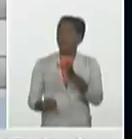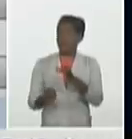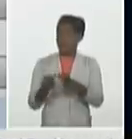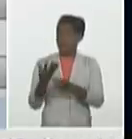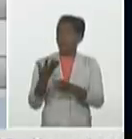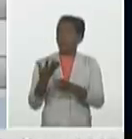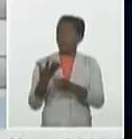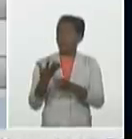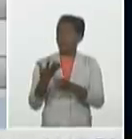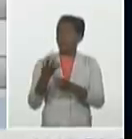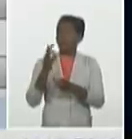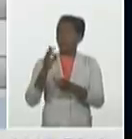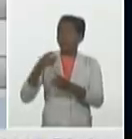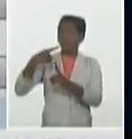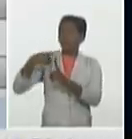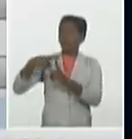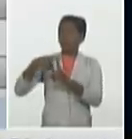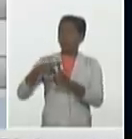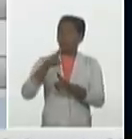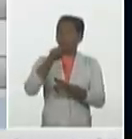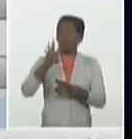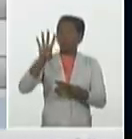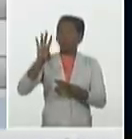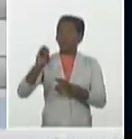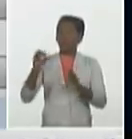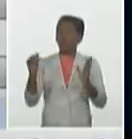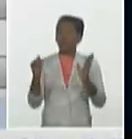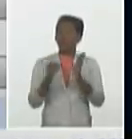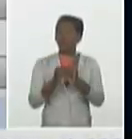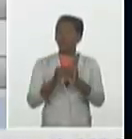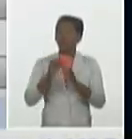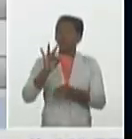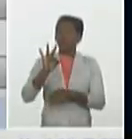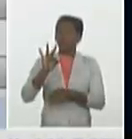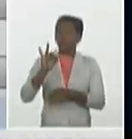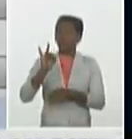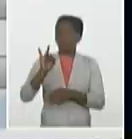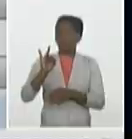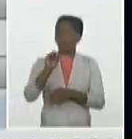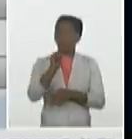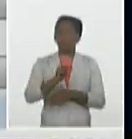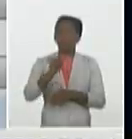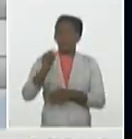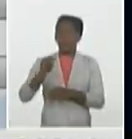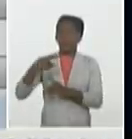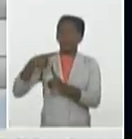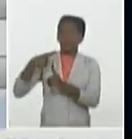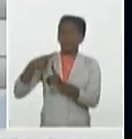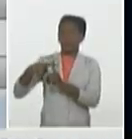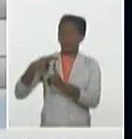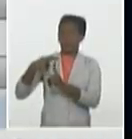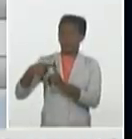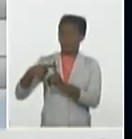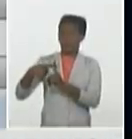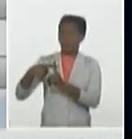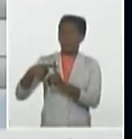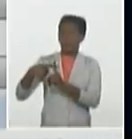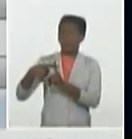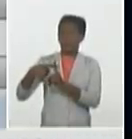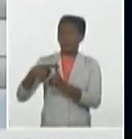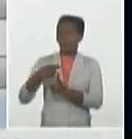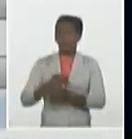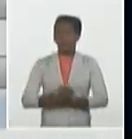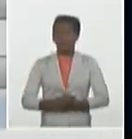140.087 personas con la COVID-19 en nuestro país.